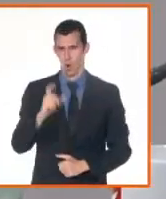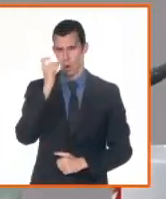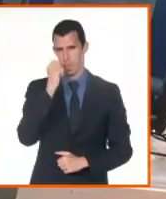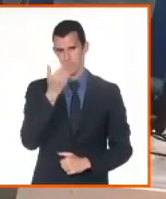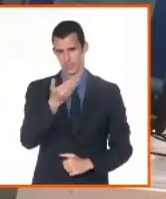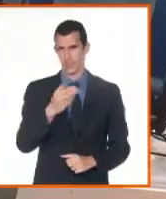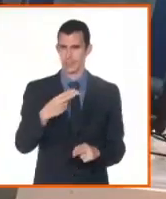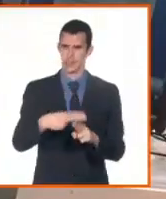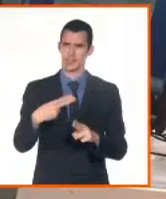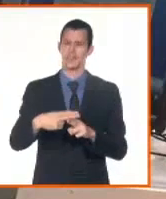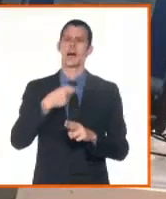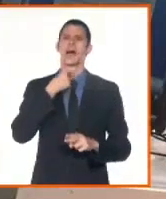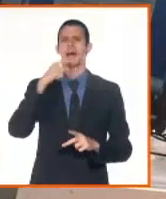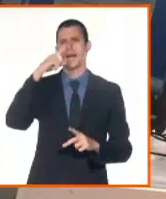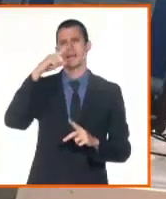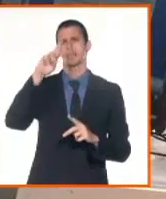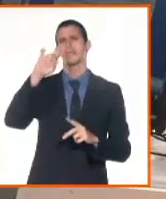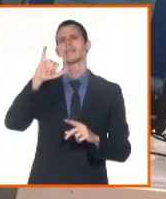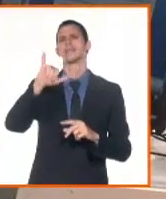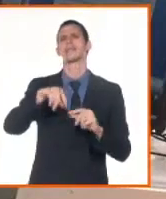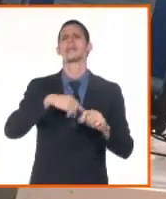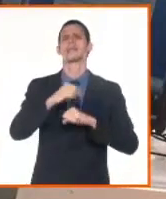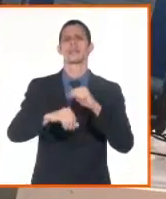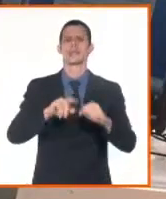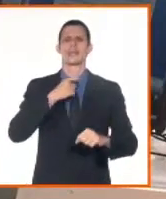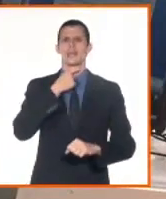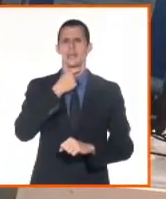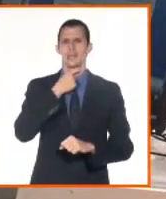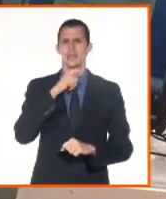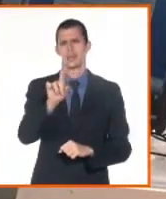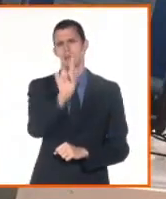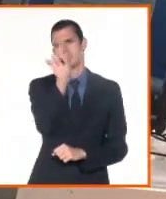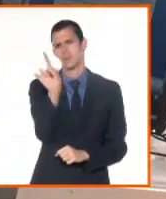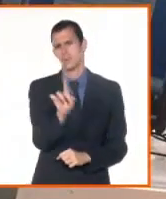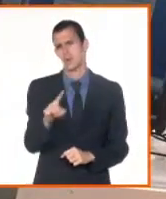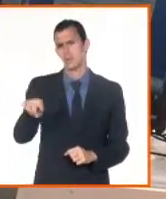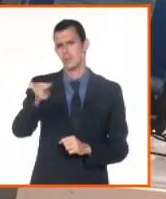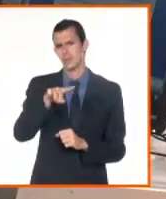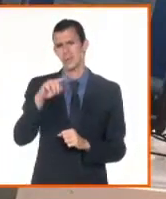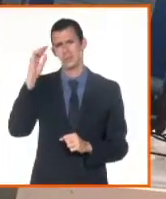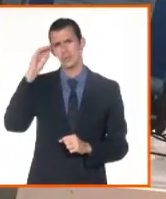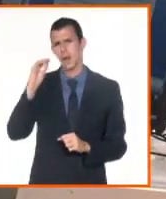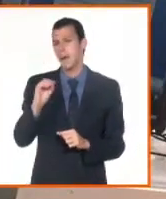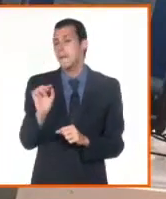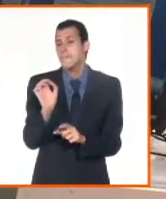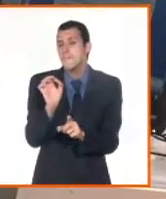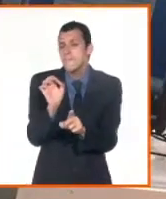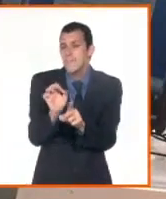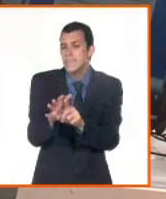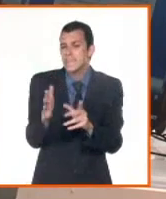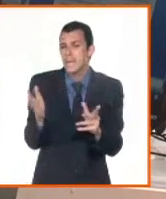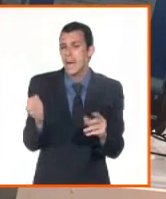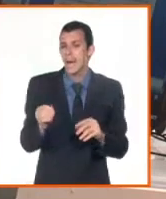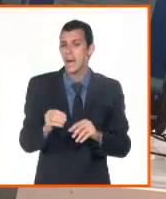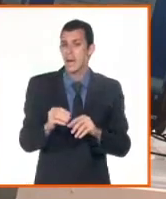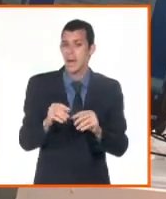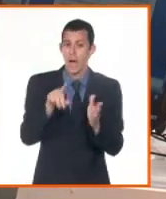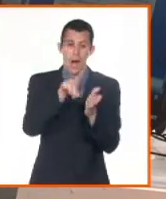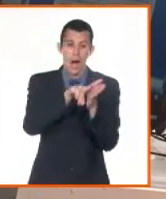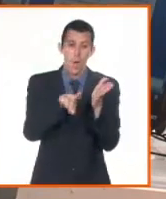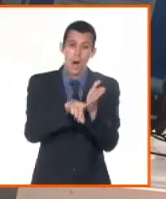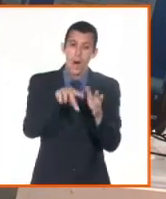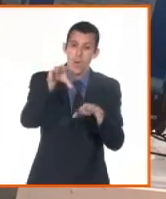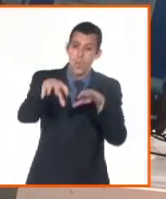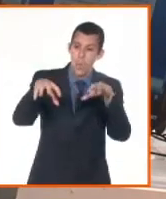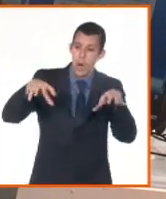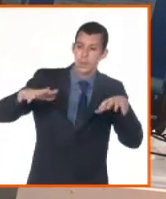Francisco, para pasar todo este proceso, primero de informatización y ahora de transformación digital a